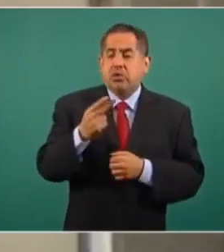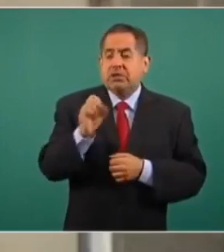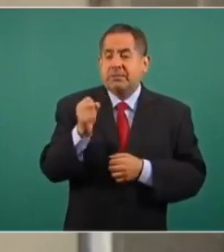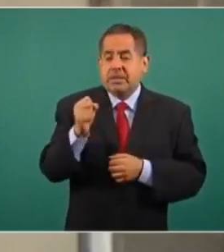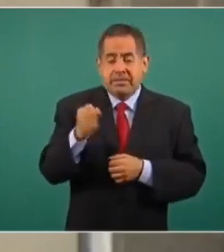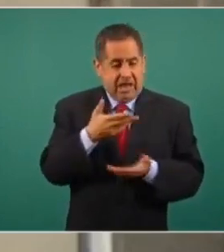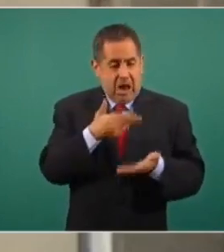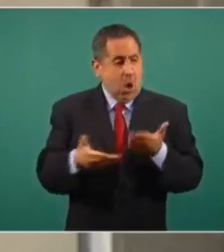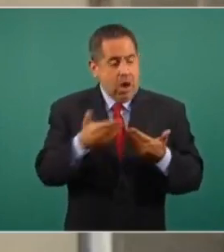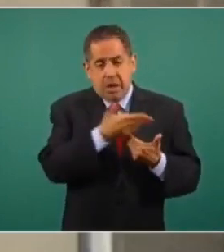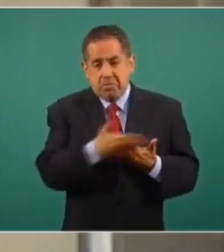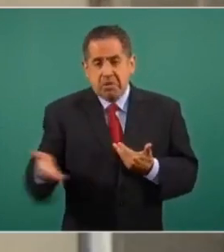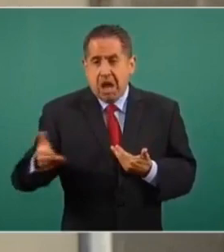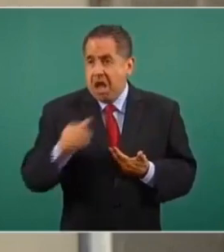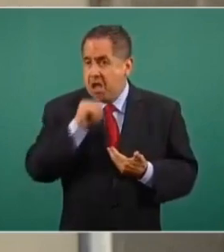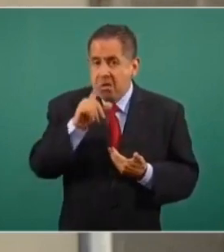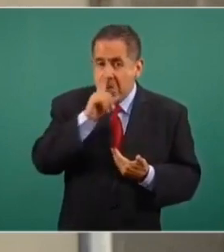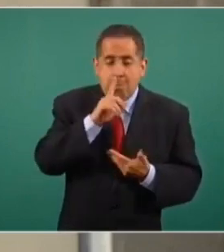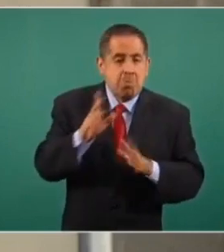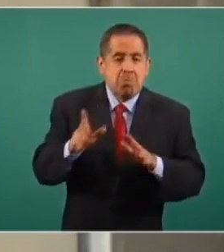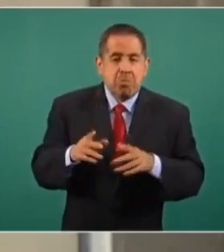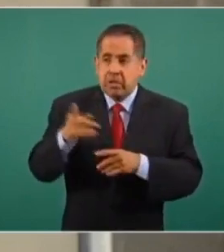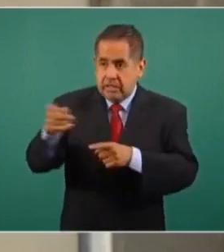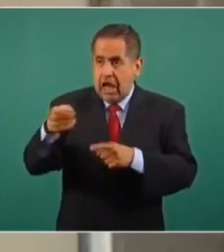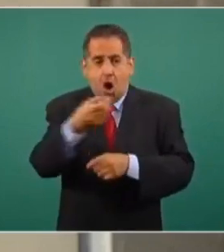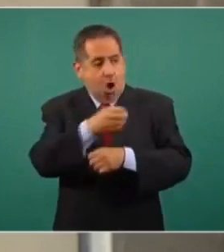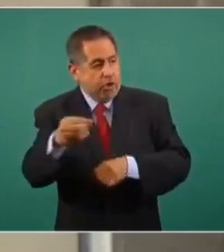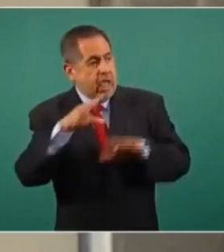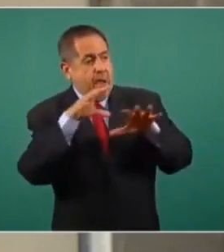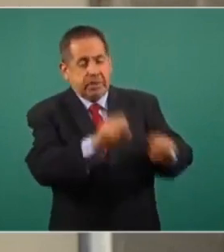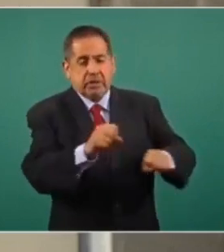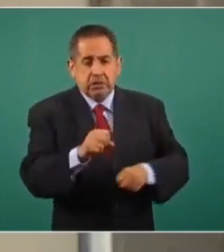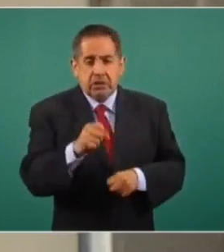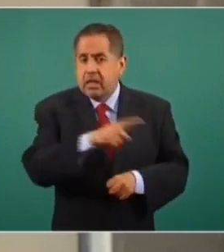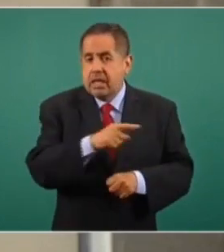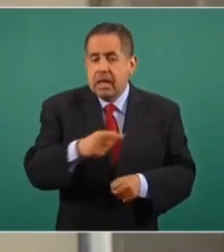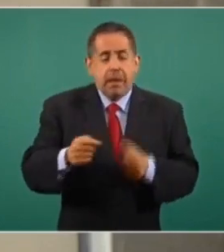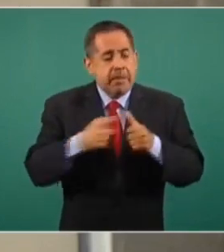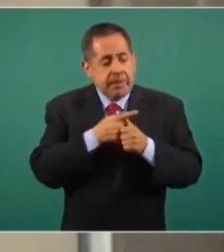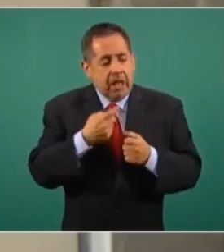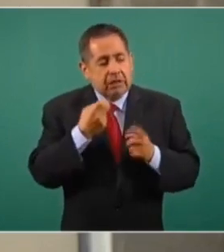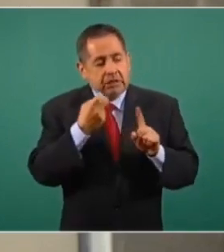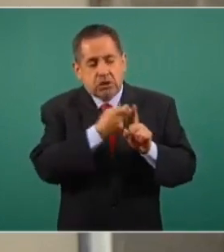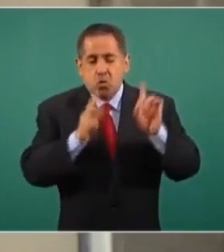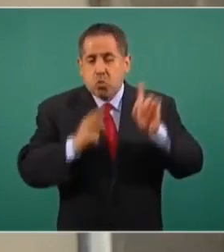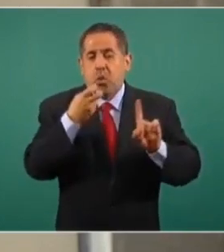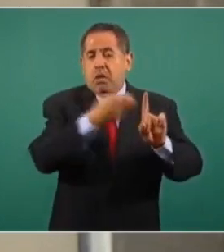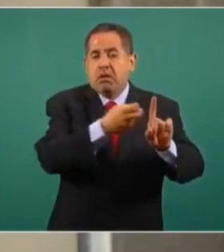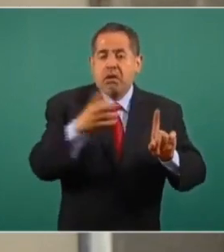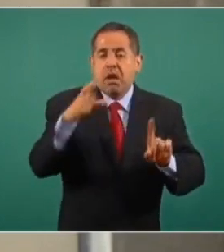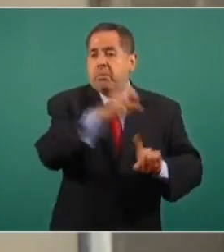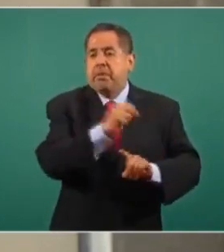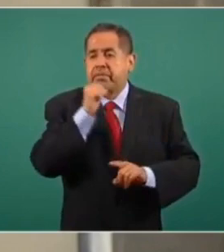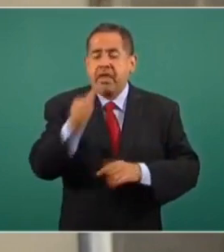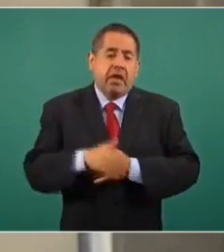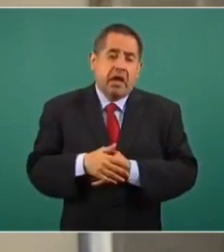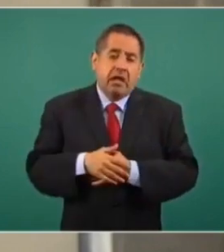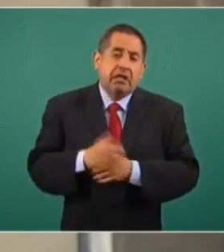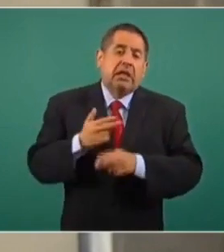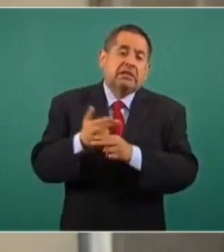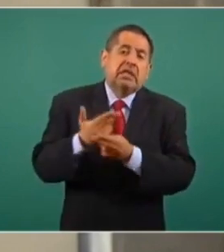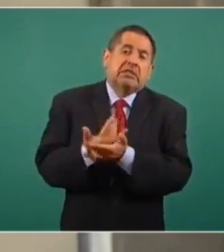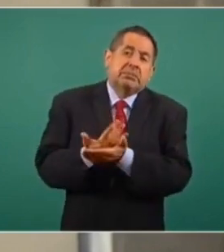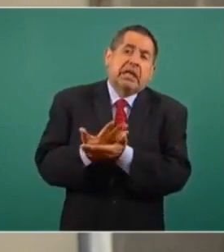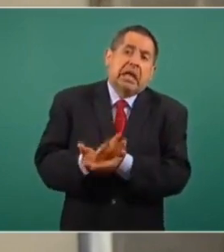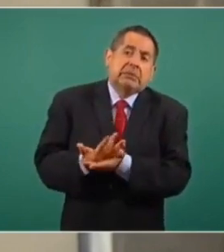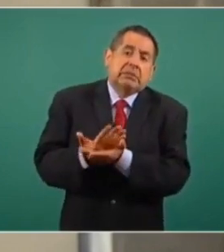hasta el momento no se ha generado la orden de aprehensión en contra del principal sospechoso porque están esperando, están